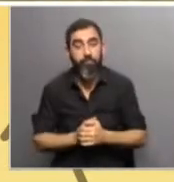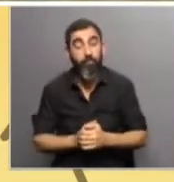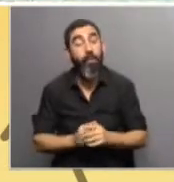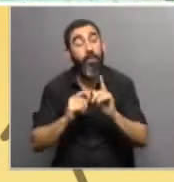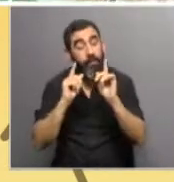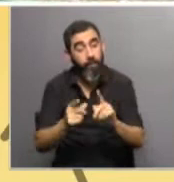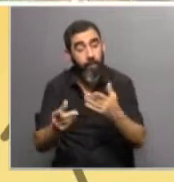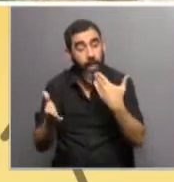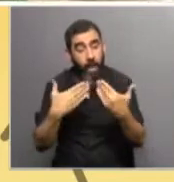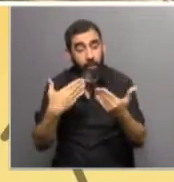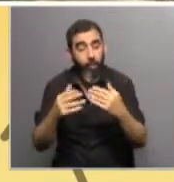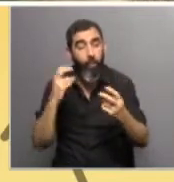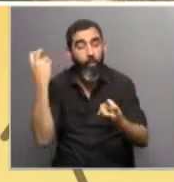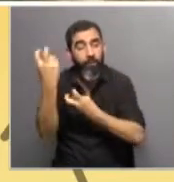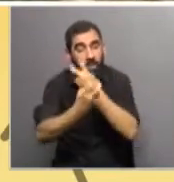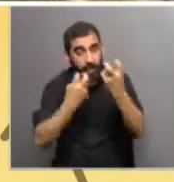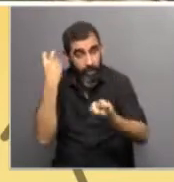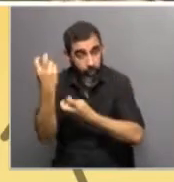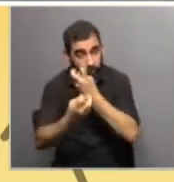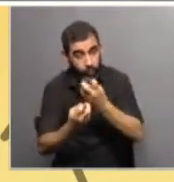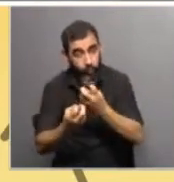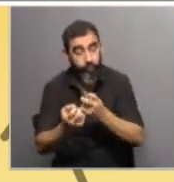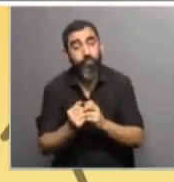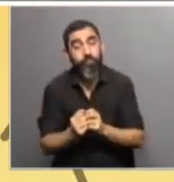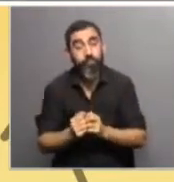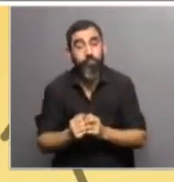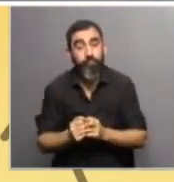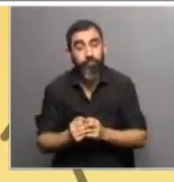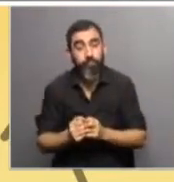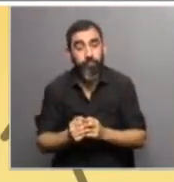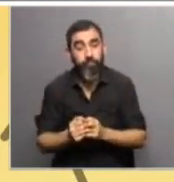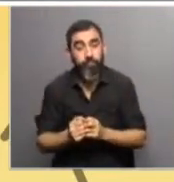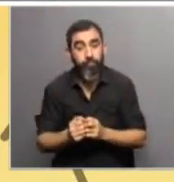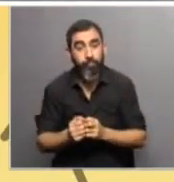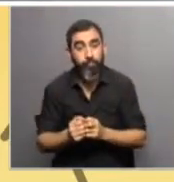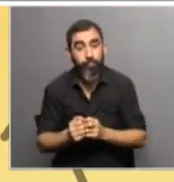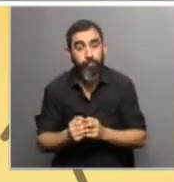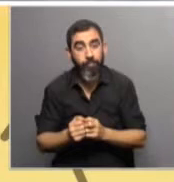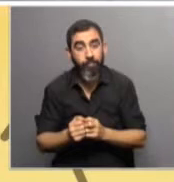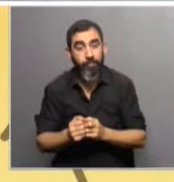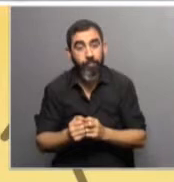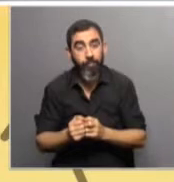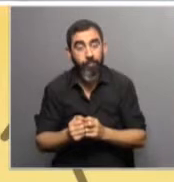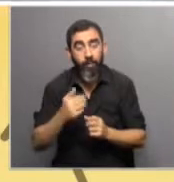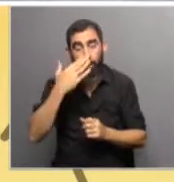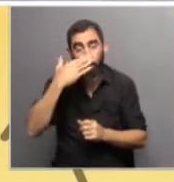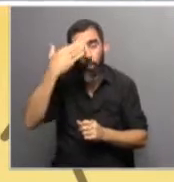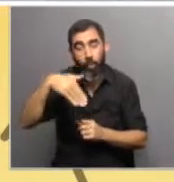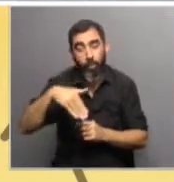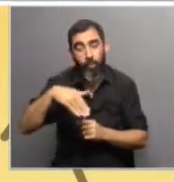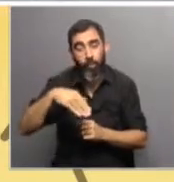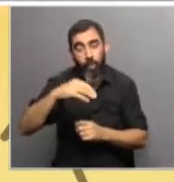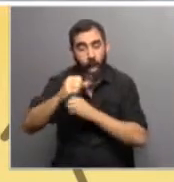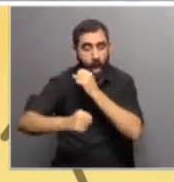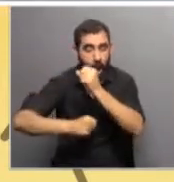también que hablamos, que no hablamos mucho de vientos, pero una de cosas que hemos encontrado últimamente, es que en las últimas